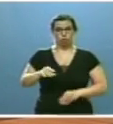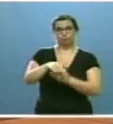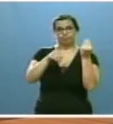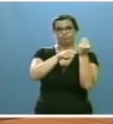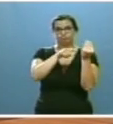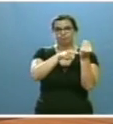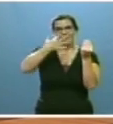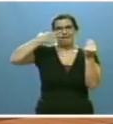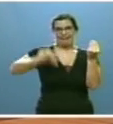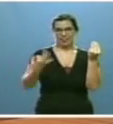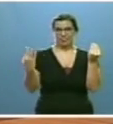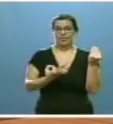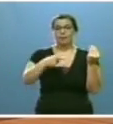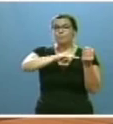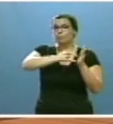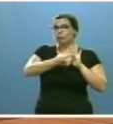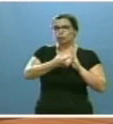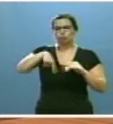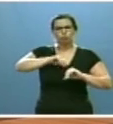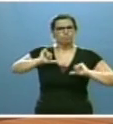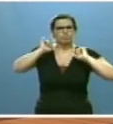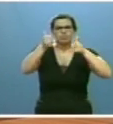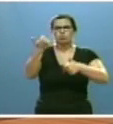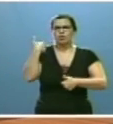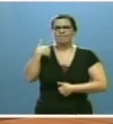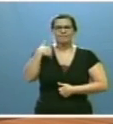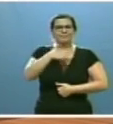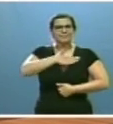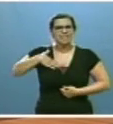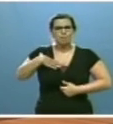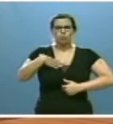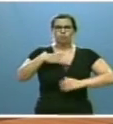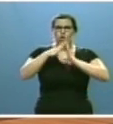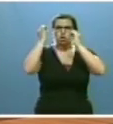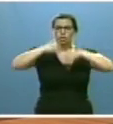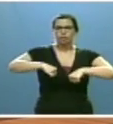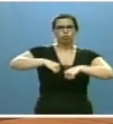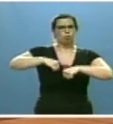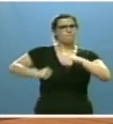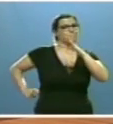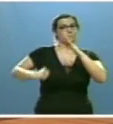Un proyecto para el que, desde el primer momento, hemos buscado el máximo consenso social y político.